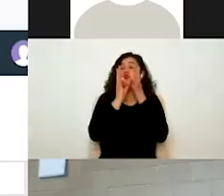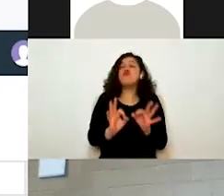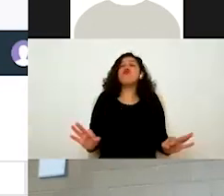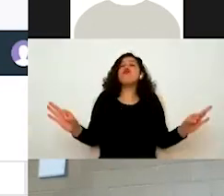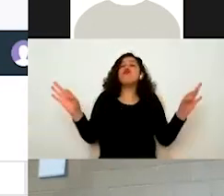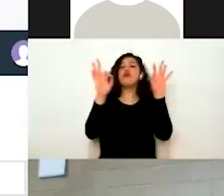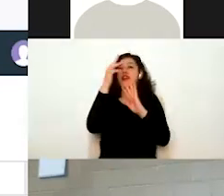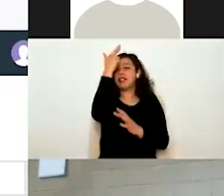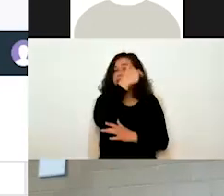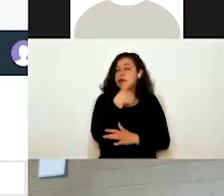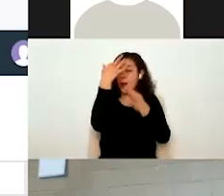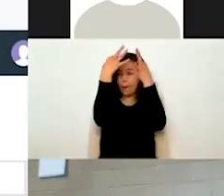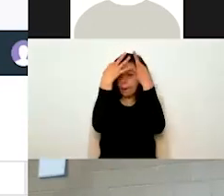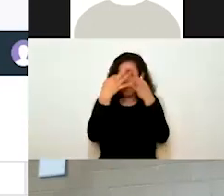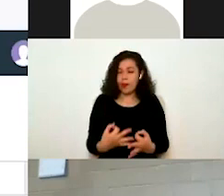Y vamos a enviar la solicitud.